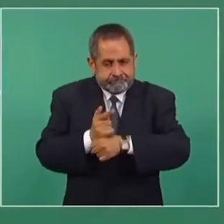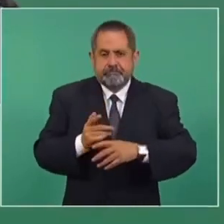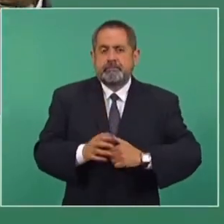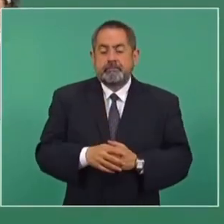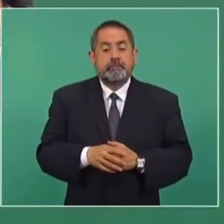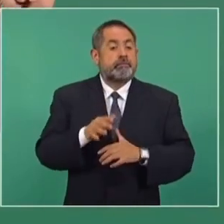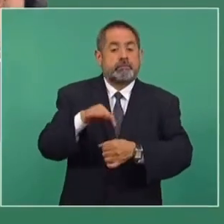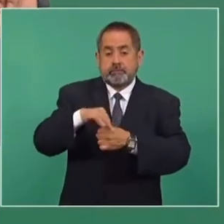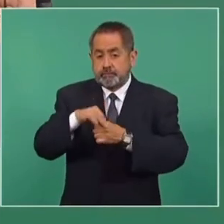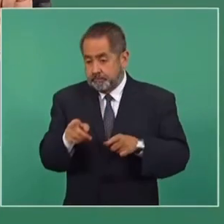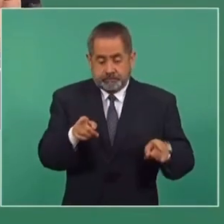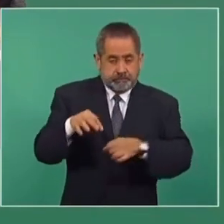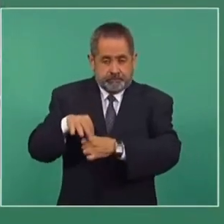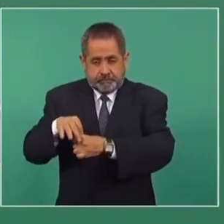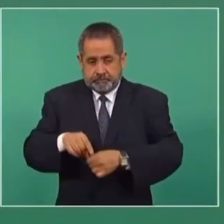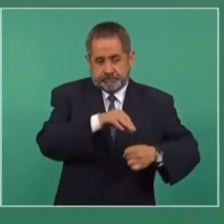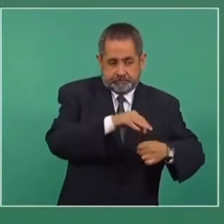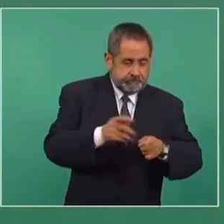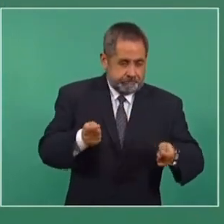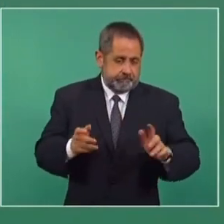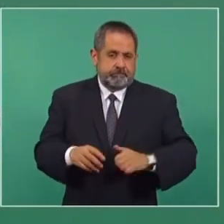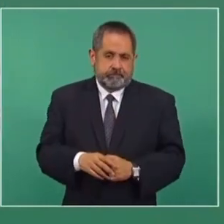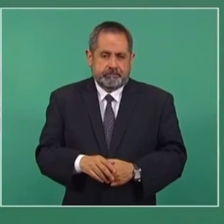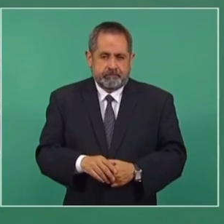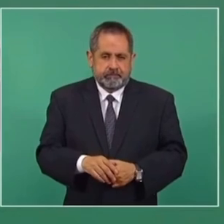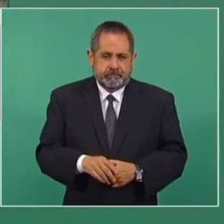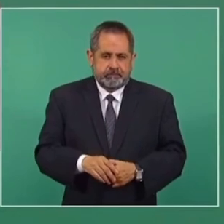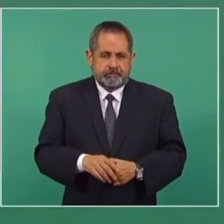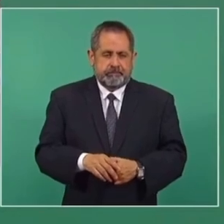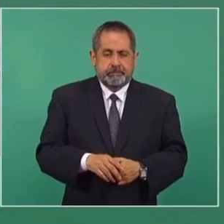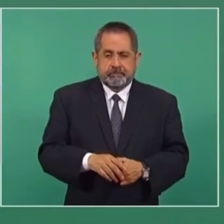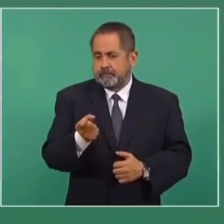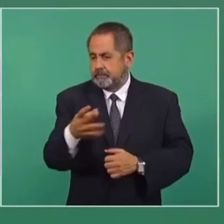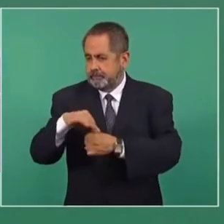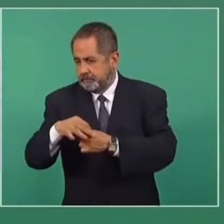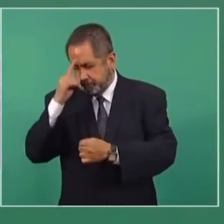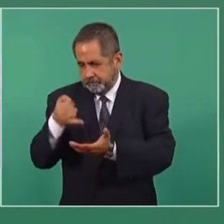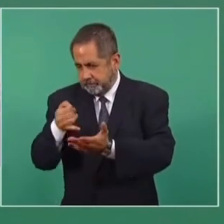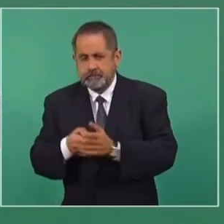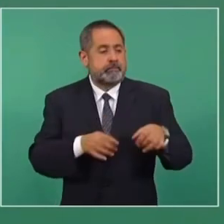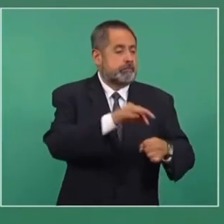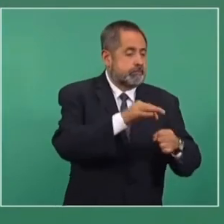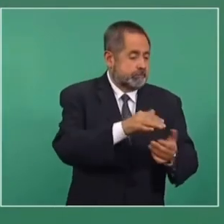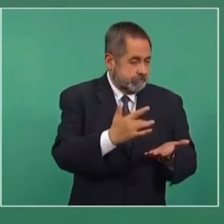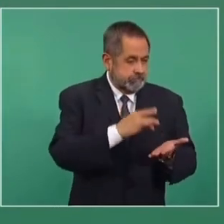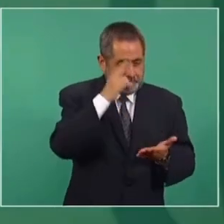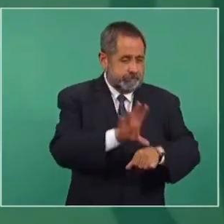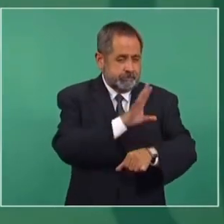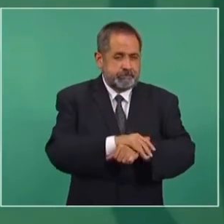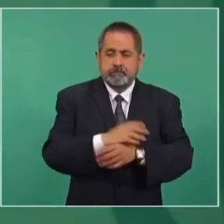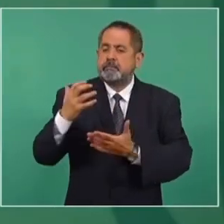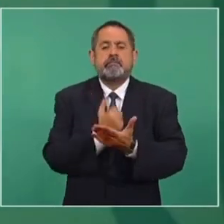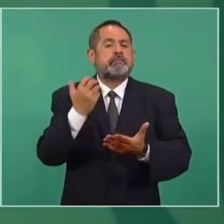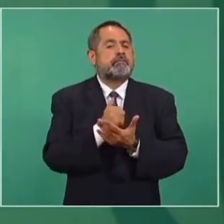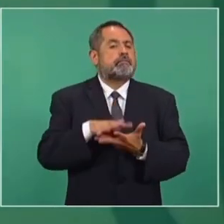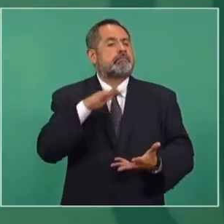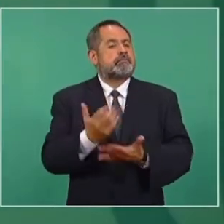Entonces, con los votos de uno y de otro, sacaron la mayoría que necesitaban.